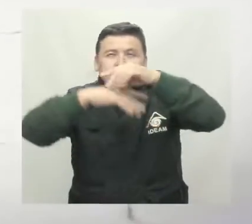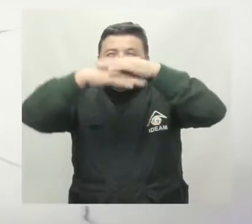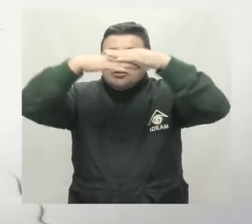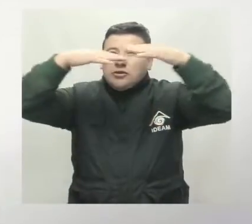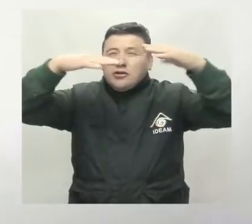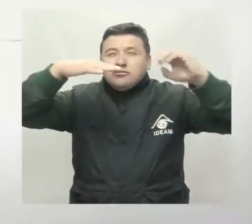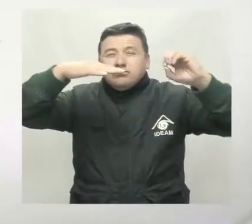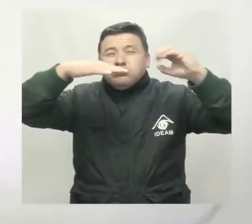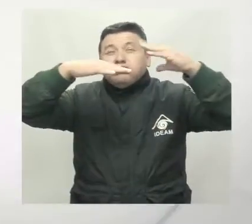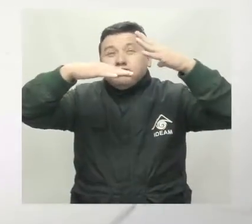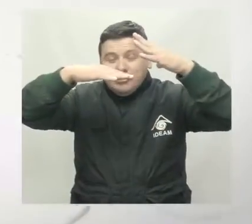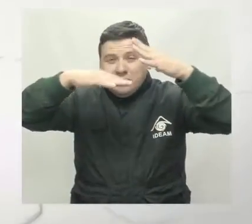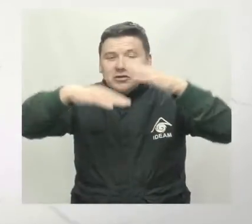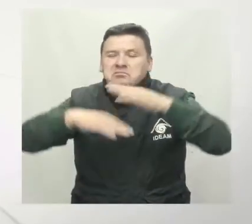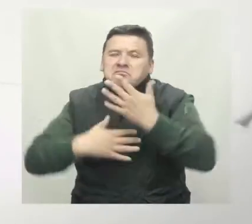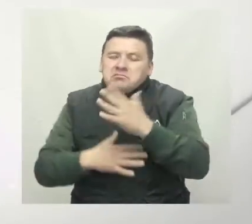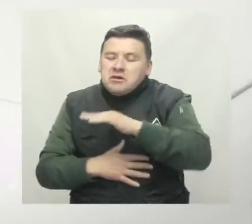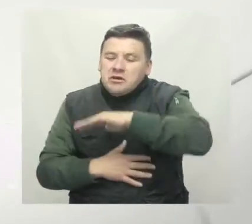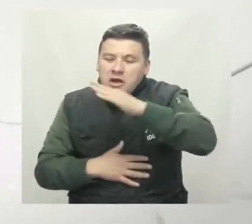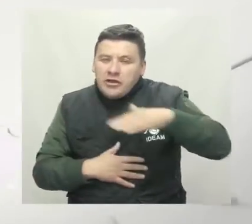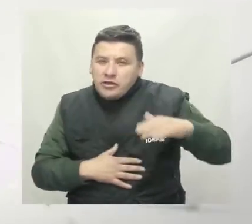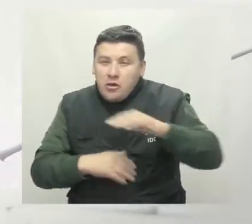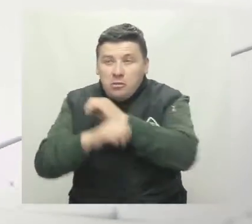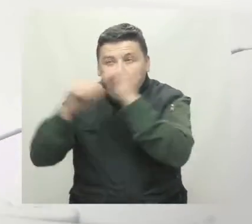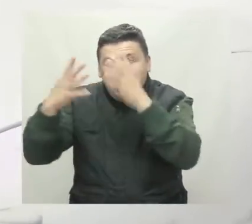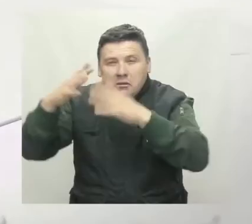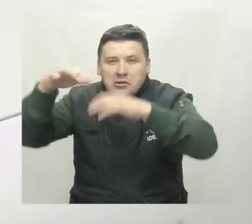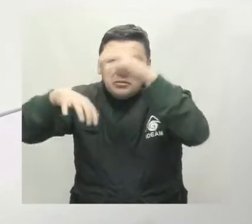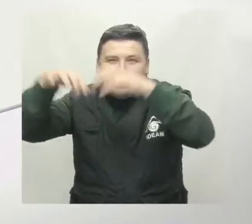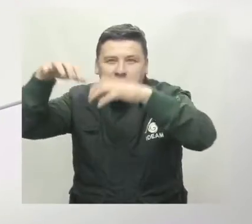lluvias en el sur de Antioquia hacia las horas de la mañana.